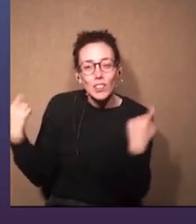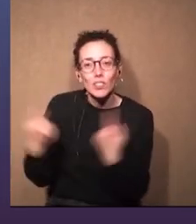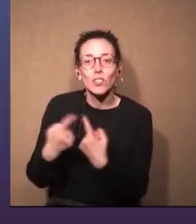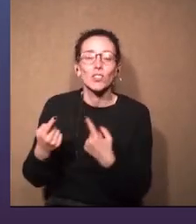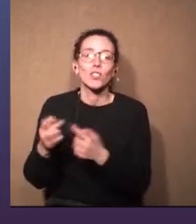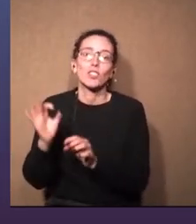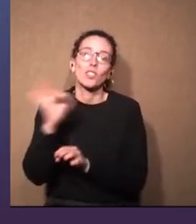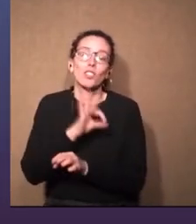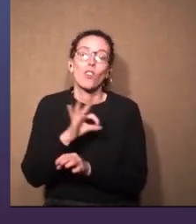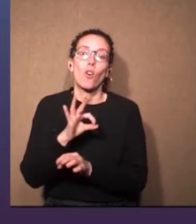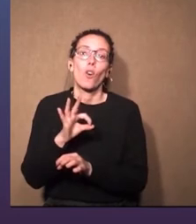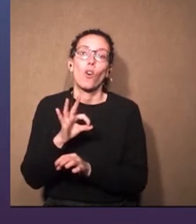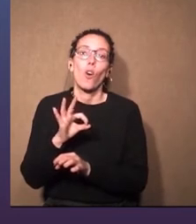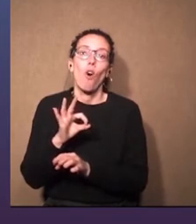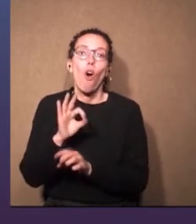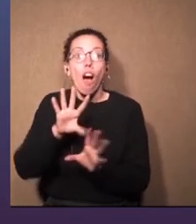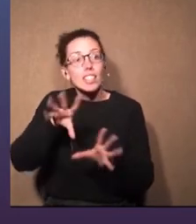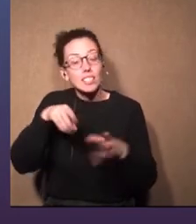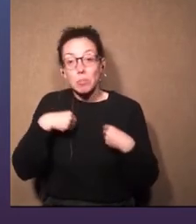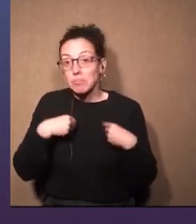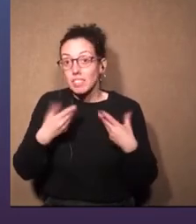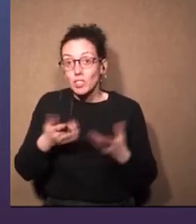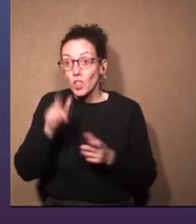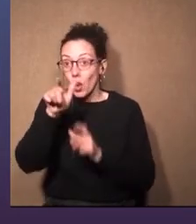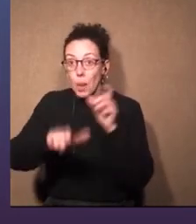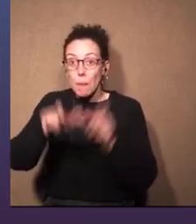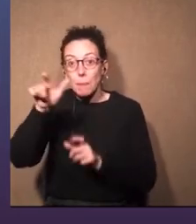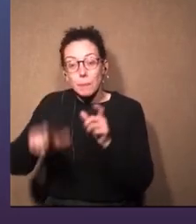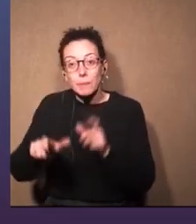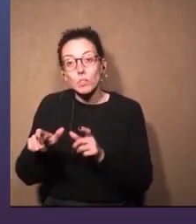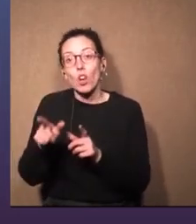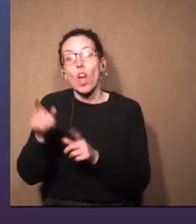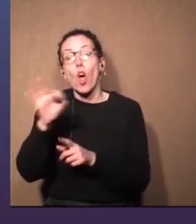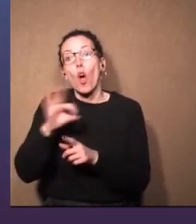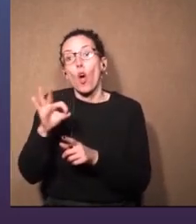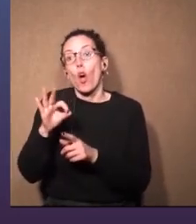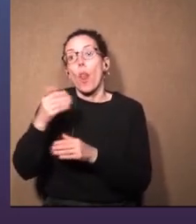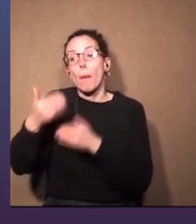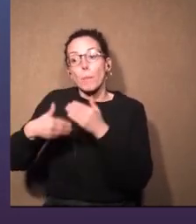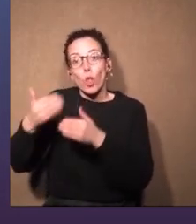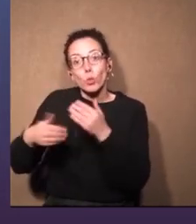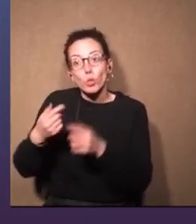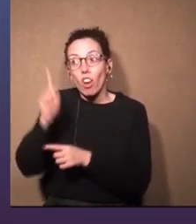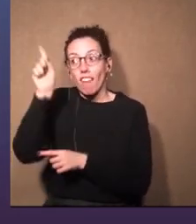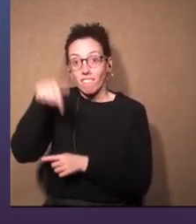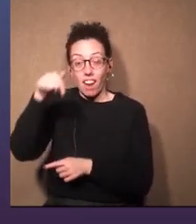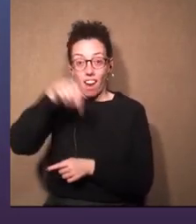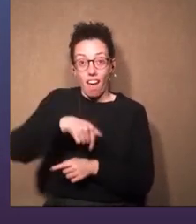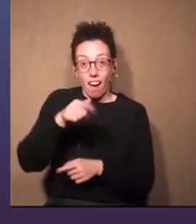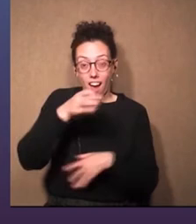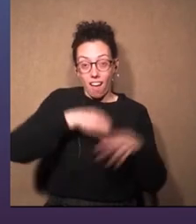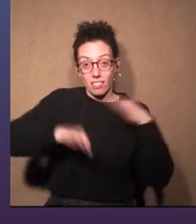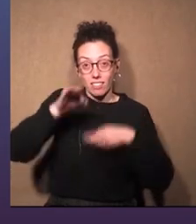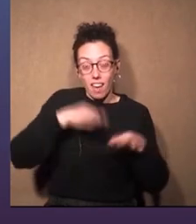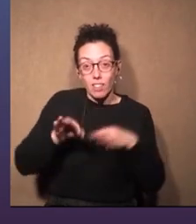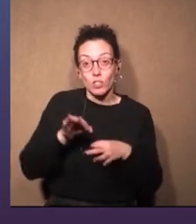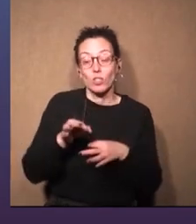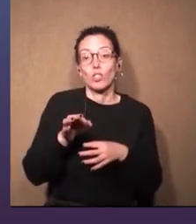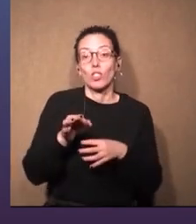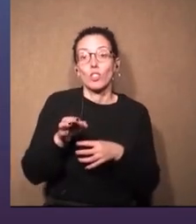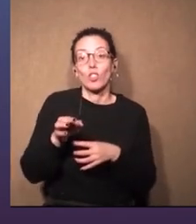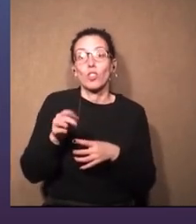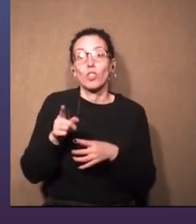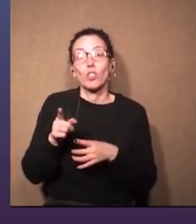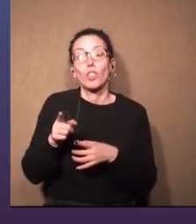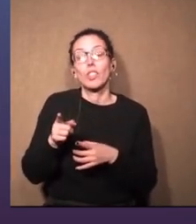o, digamos, o la aceptación de las producciones que vienen al auditorio, nada,